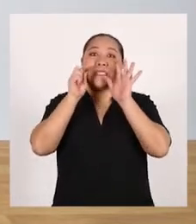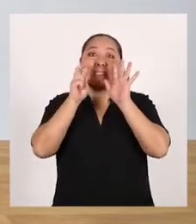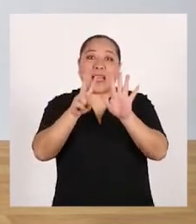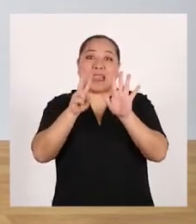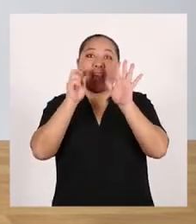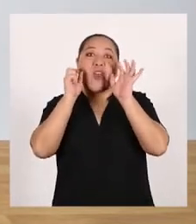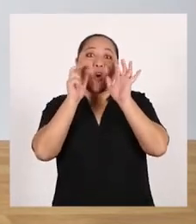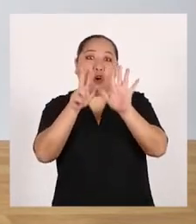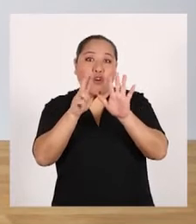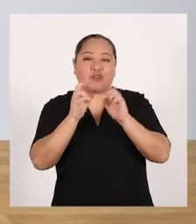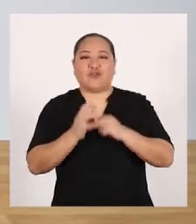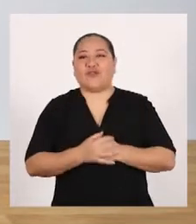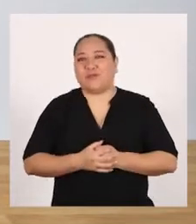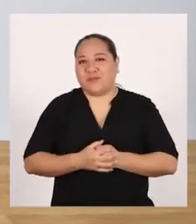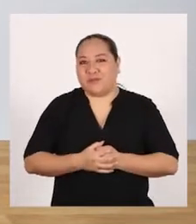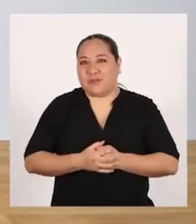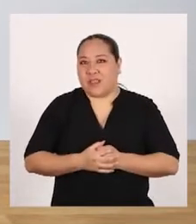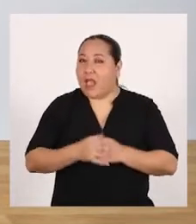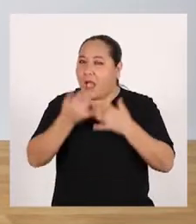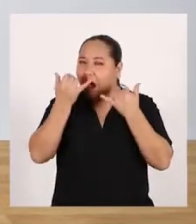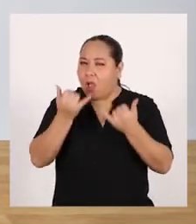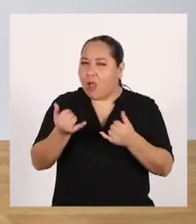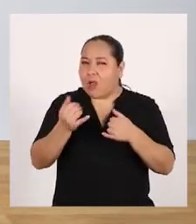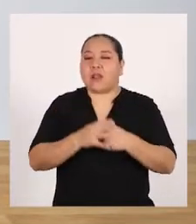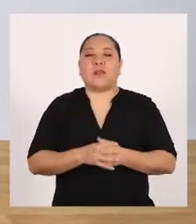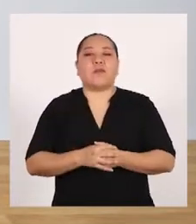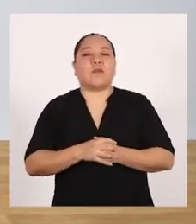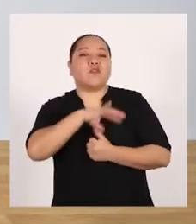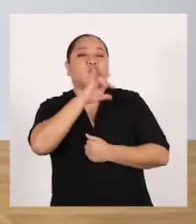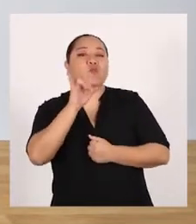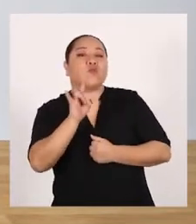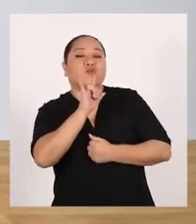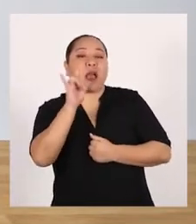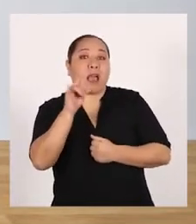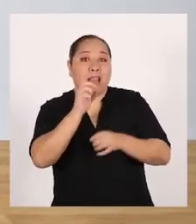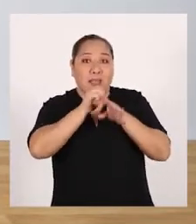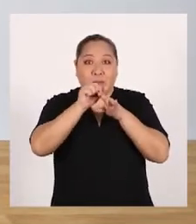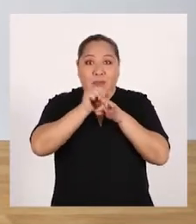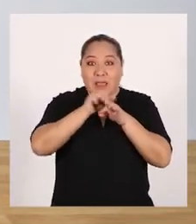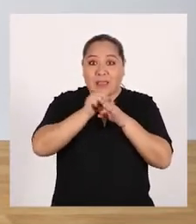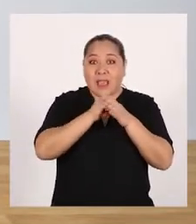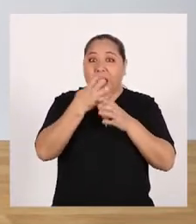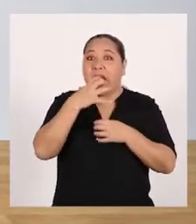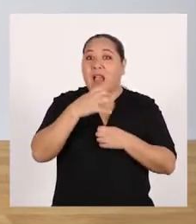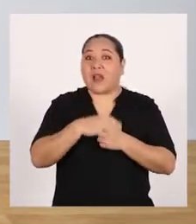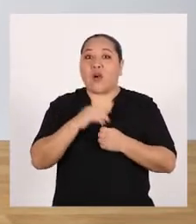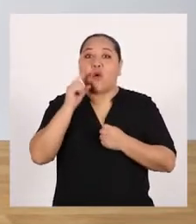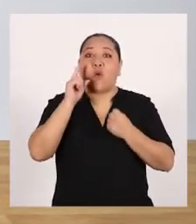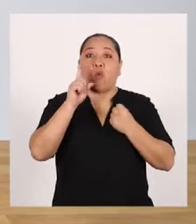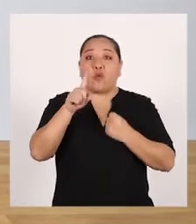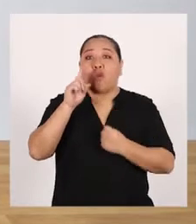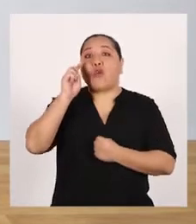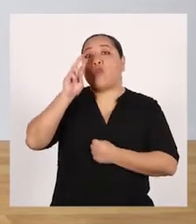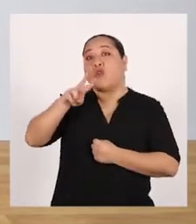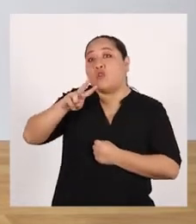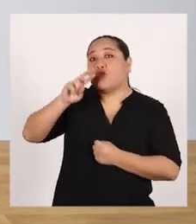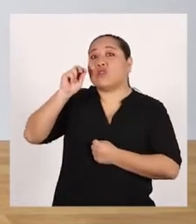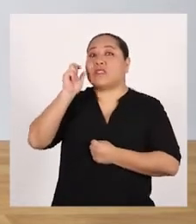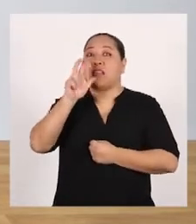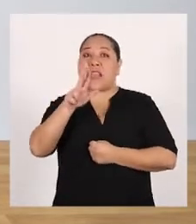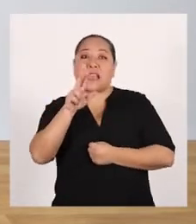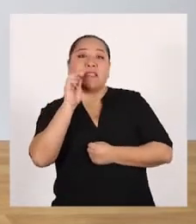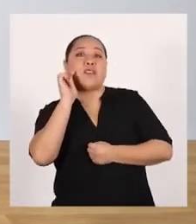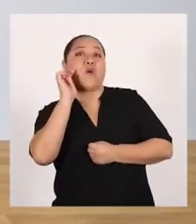6, 7, 8. Ahora vamos a utilizar los ejercicios que hemos hecho en el calentamiento. Brazo. 1,